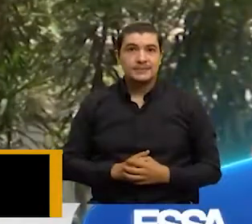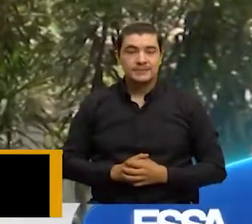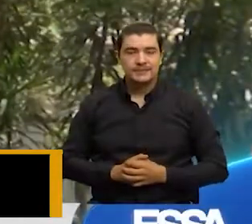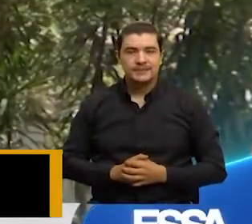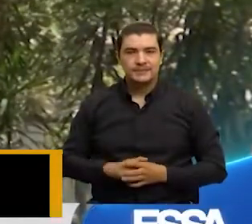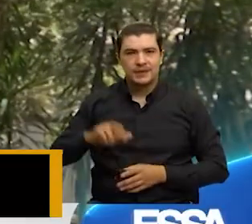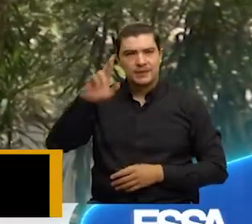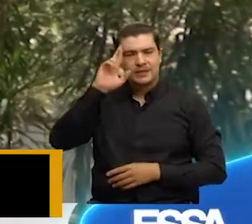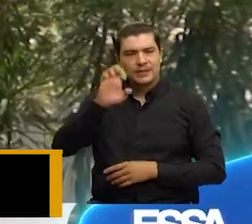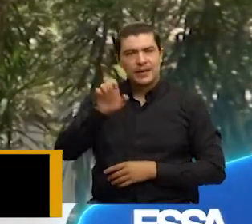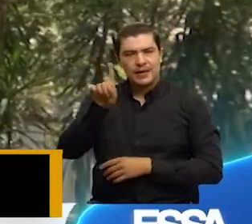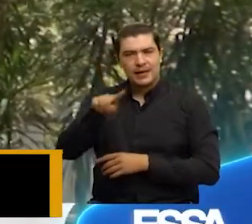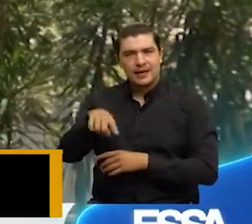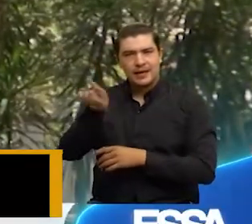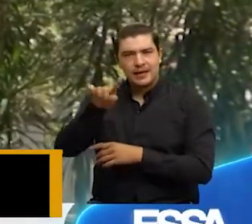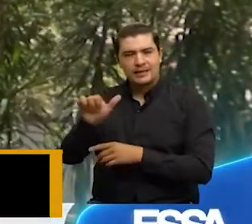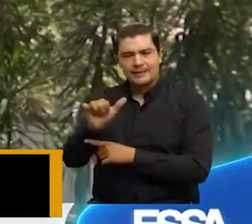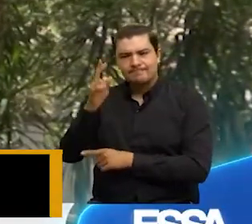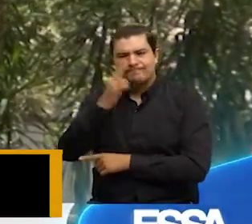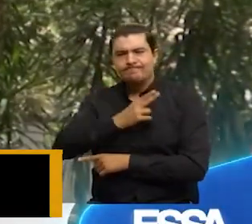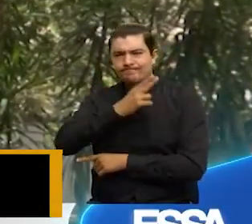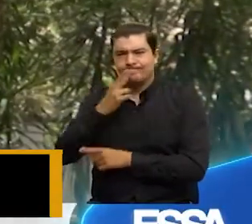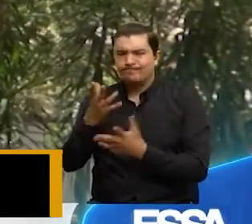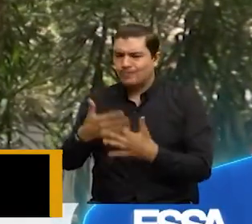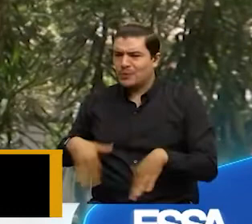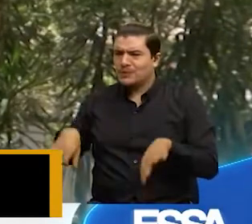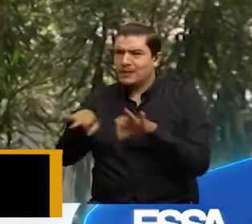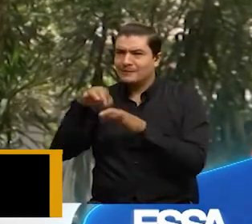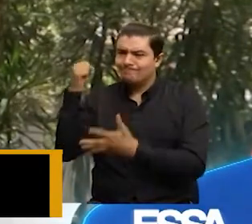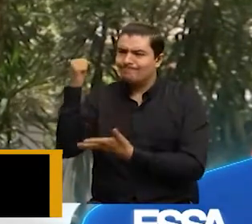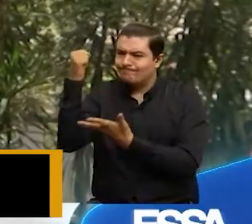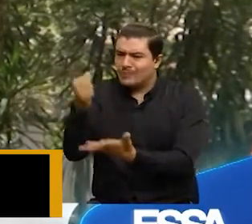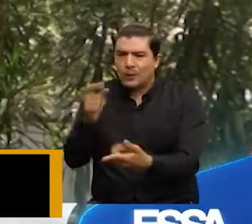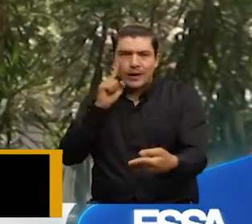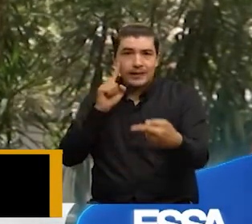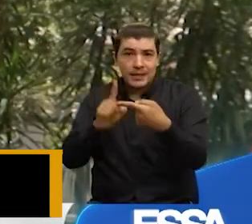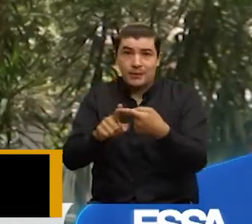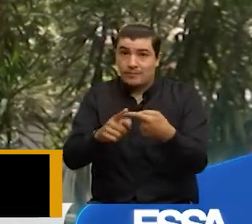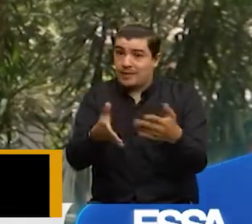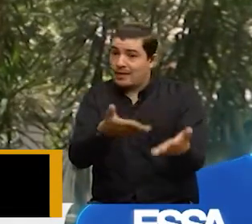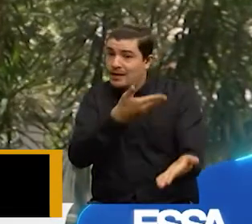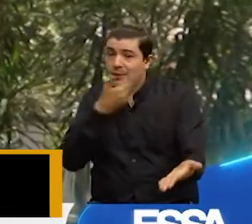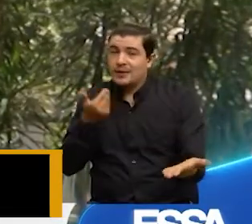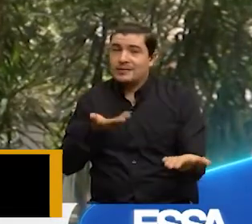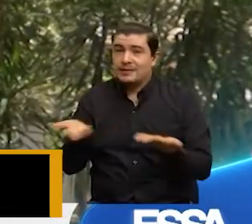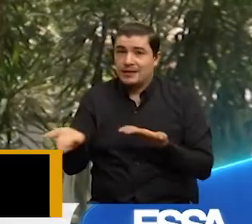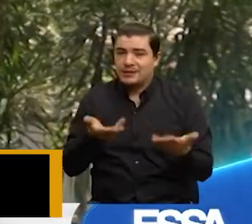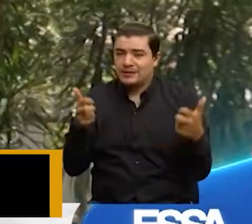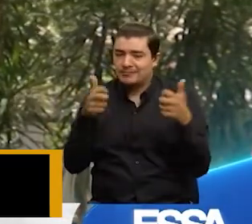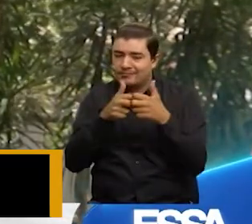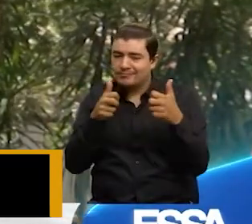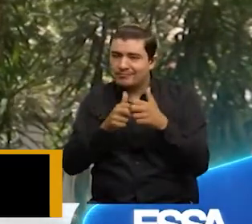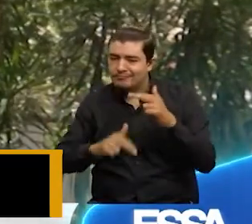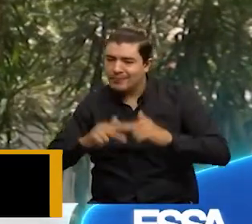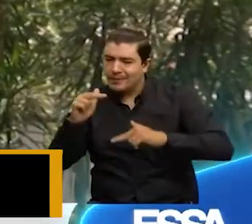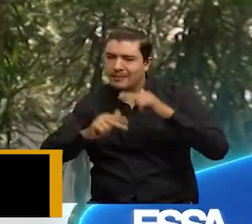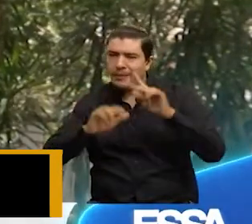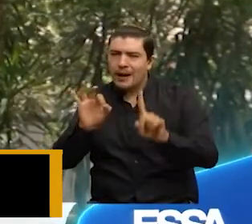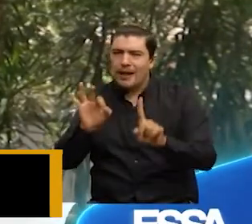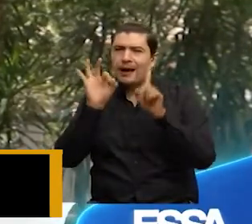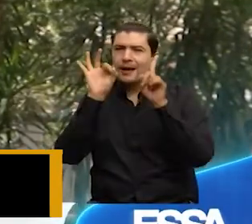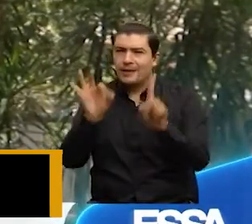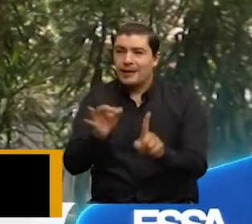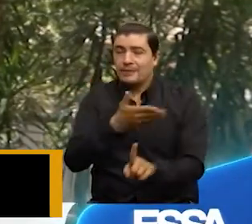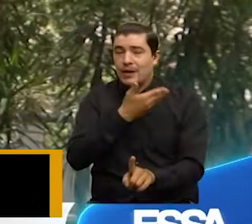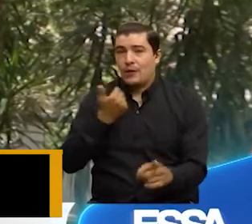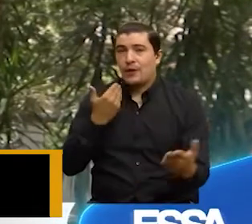Para eso es un compromiso avanzar con importantes inversiones que permitan modernizar su infraestructura eléctrica y mejorar la calidad y confiabilidad del